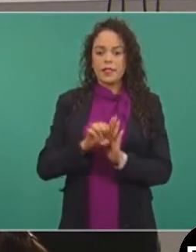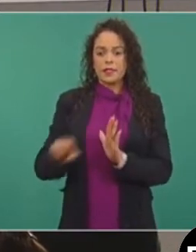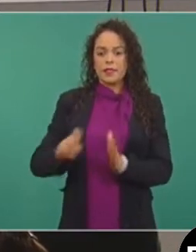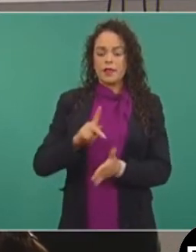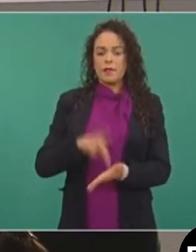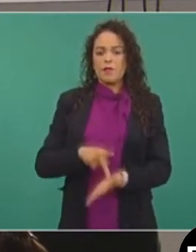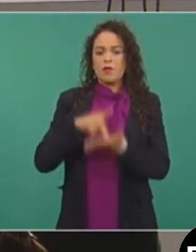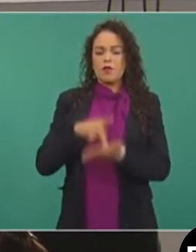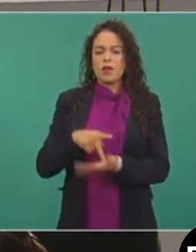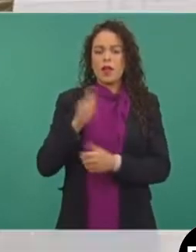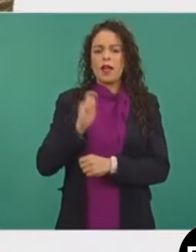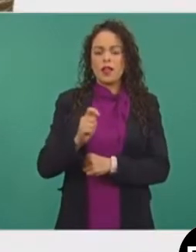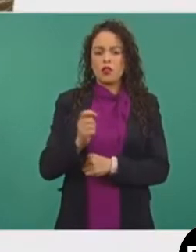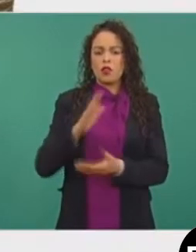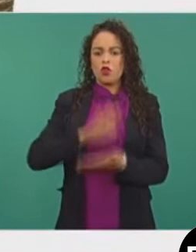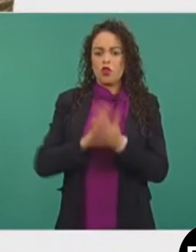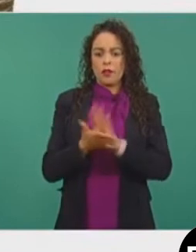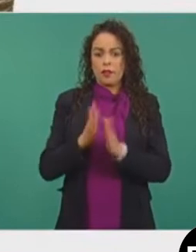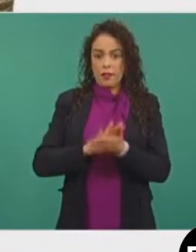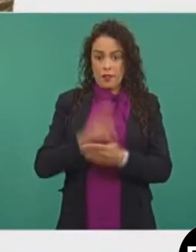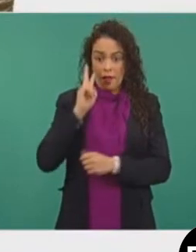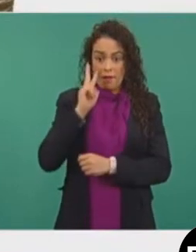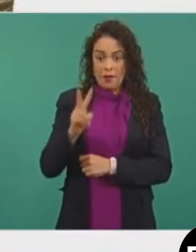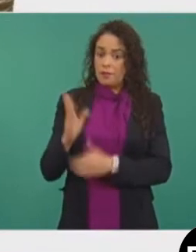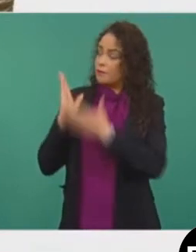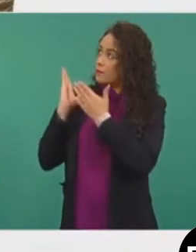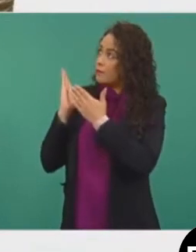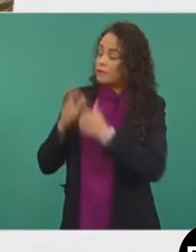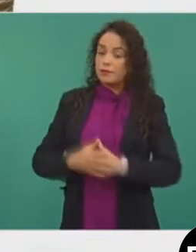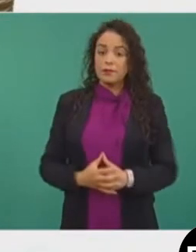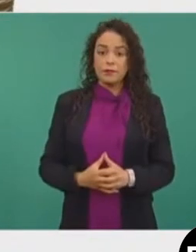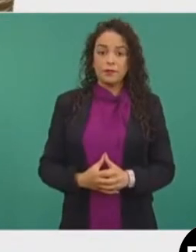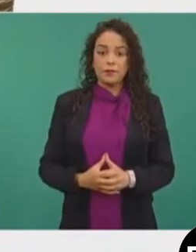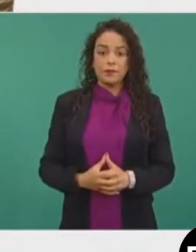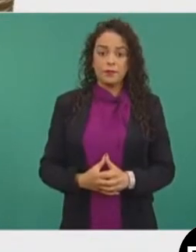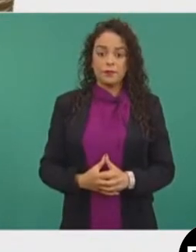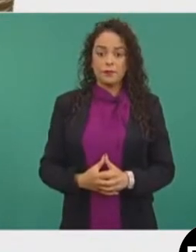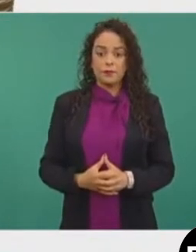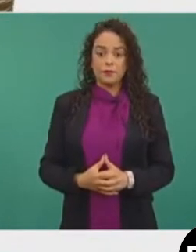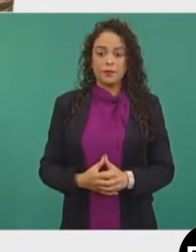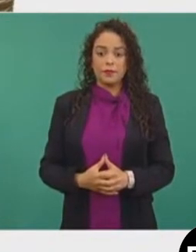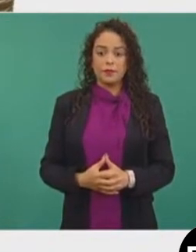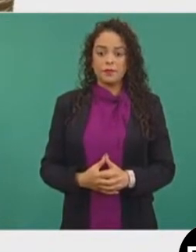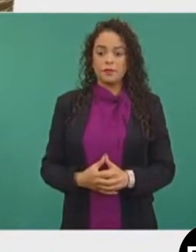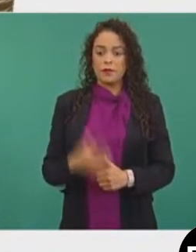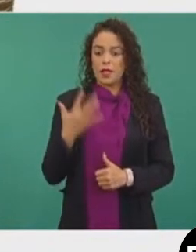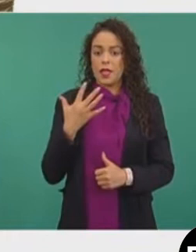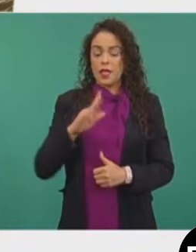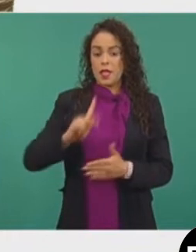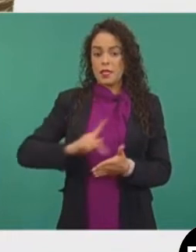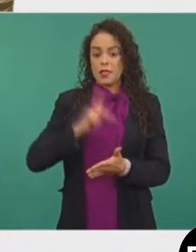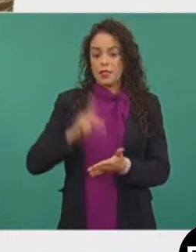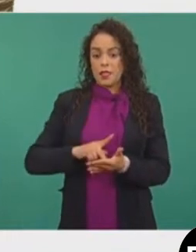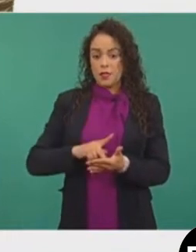Estamos llegando actualmente a 10 kilos de tortilla. Alcanza o alcanzará en